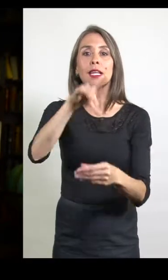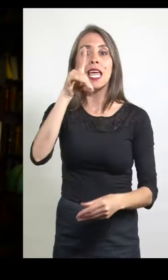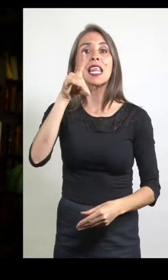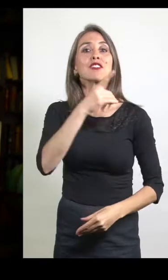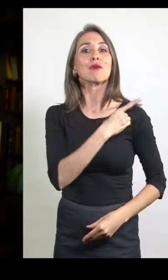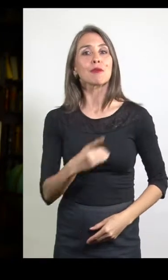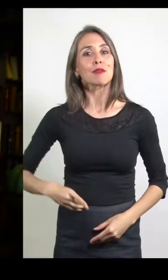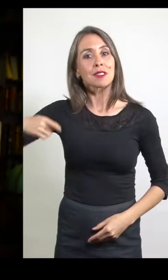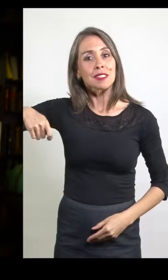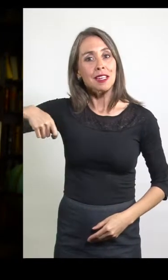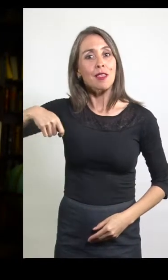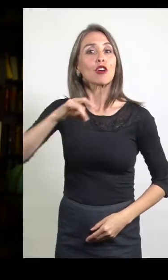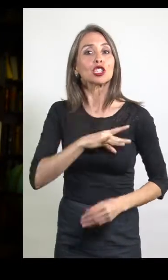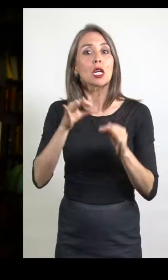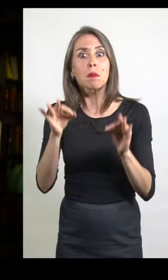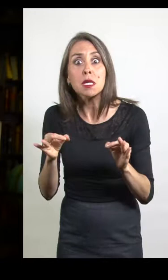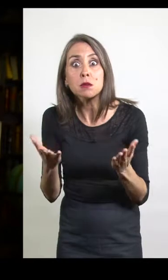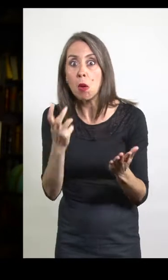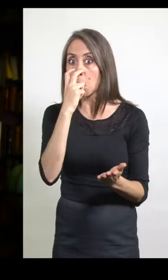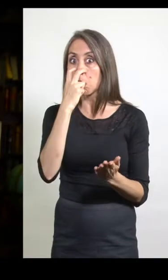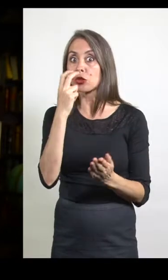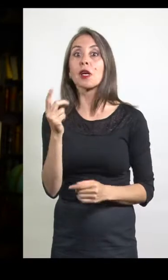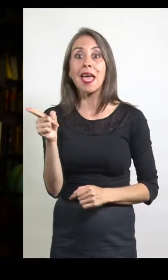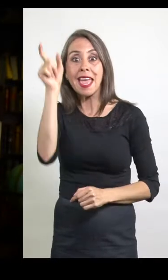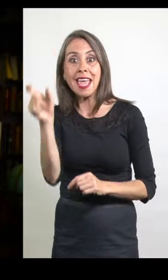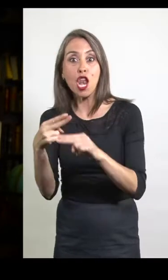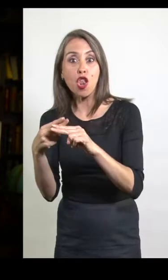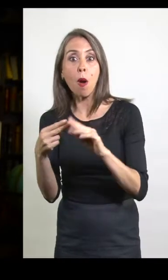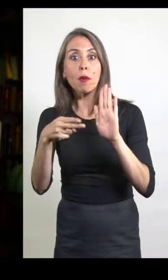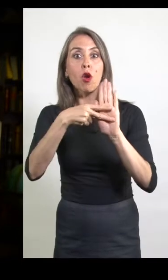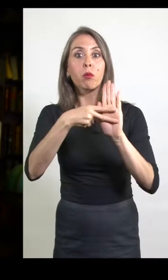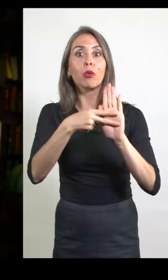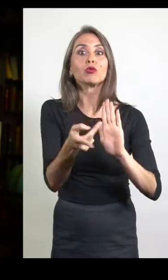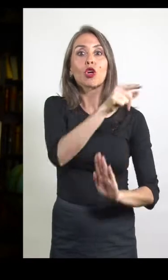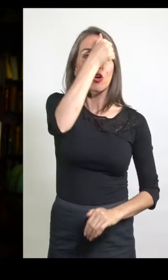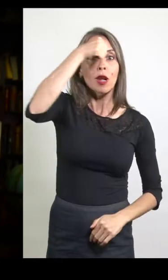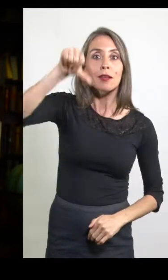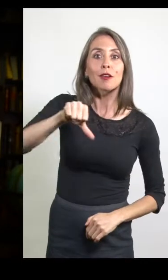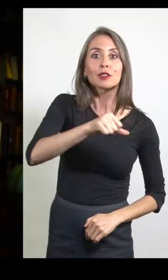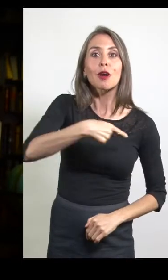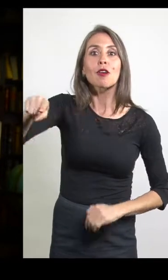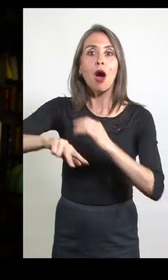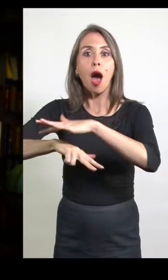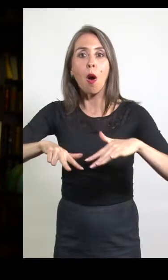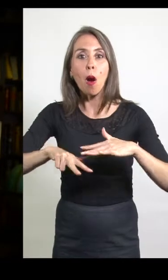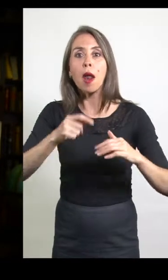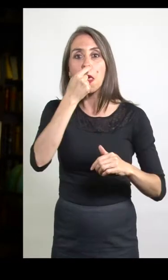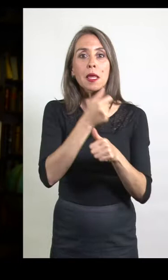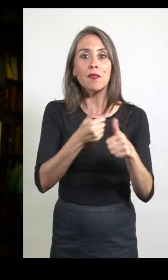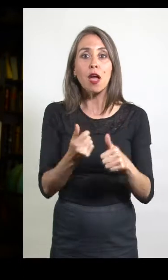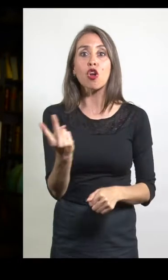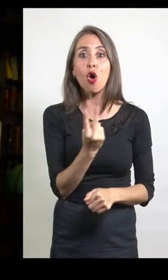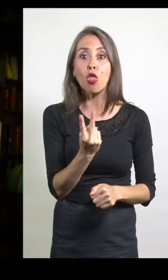curiosamente fue en la misma lista que quien lo había mandado relegado a Juan Fernández, Carlos de Bañez del Campo. Ambos